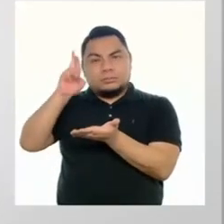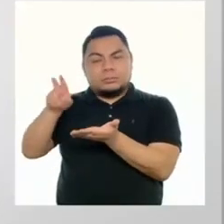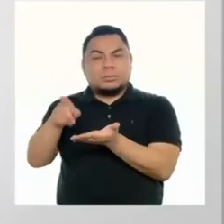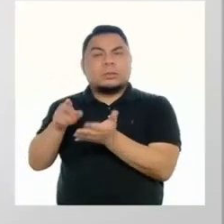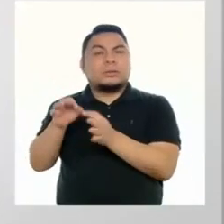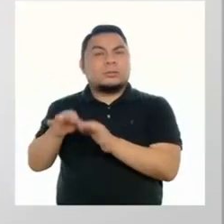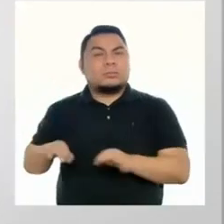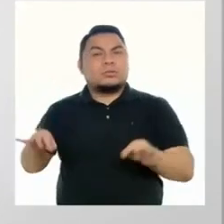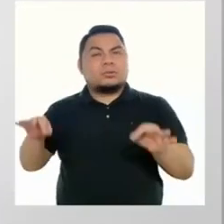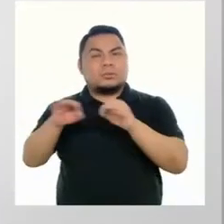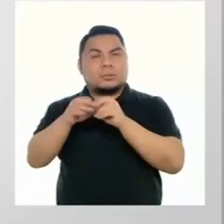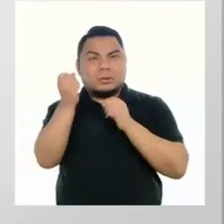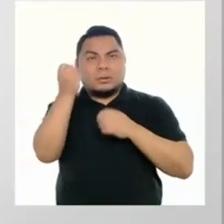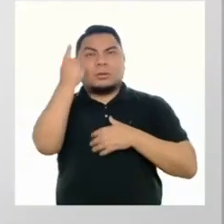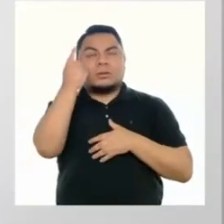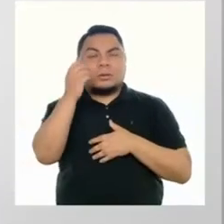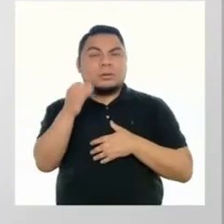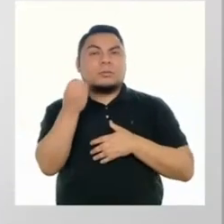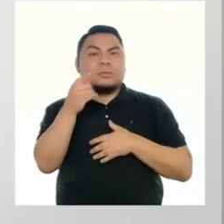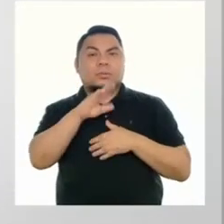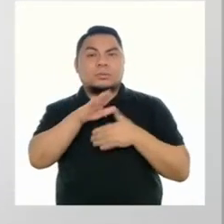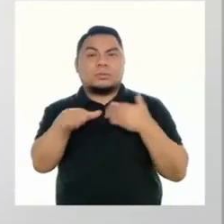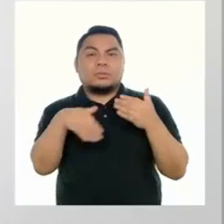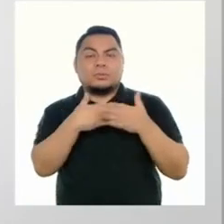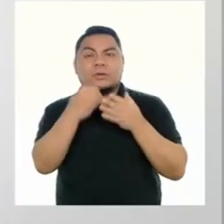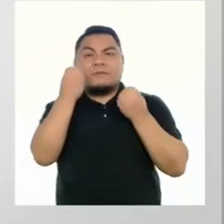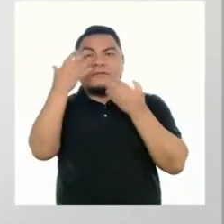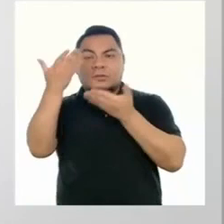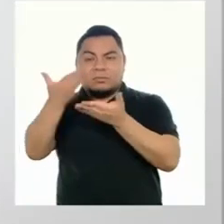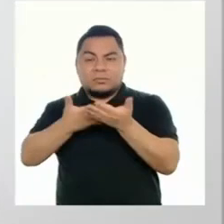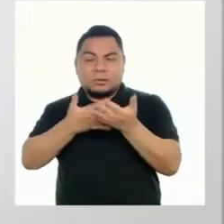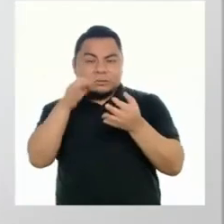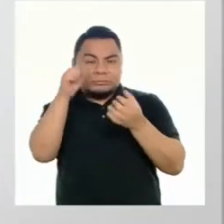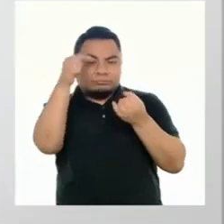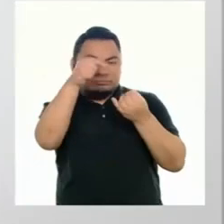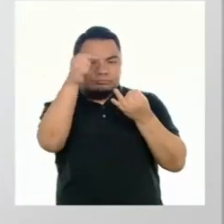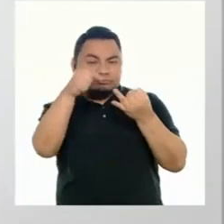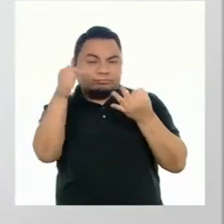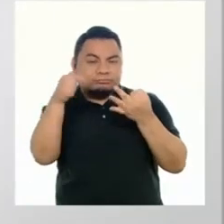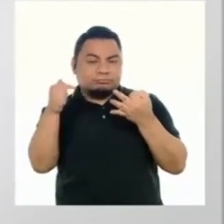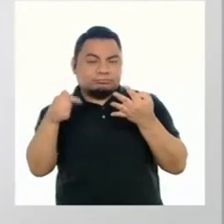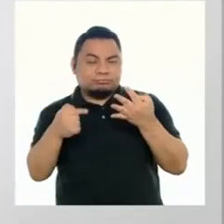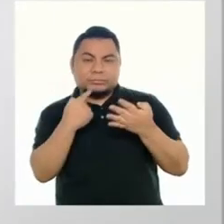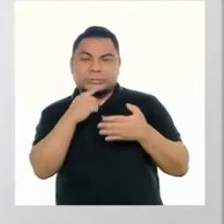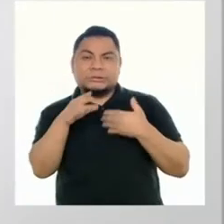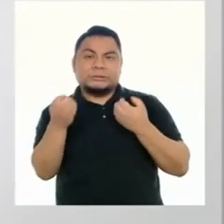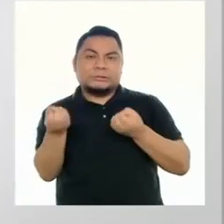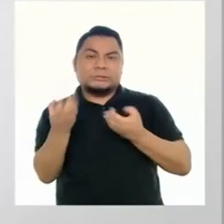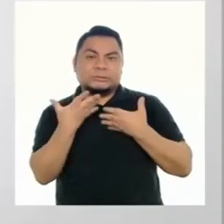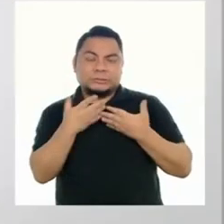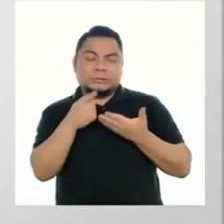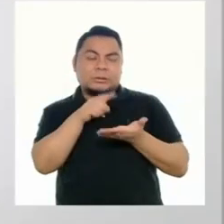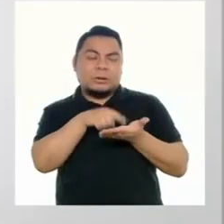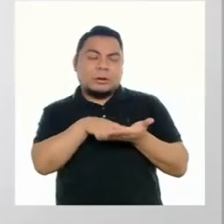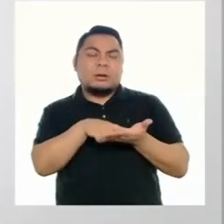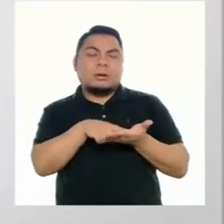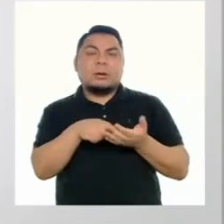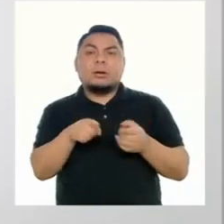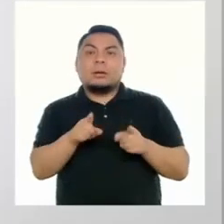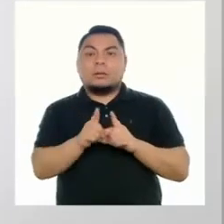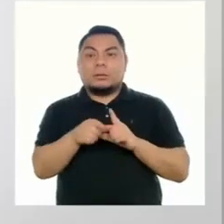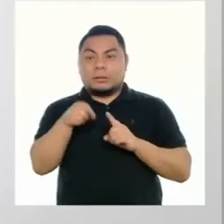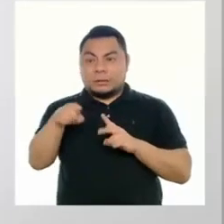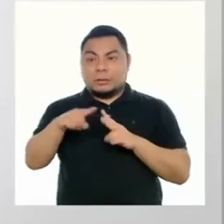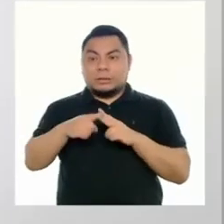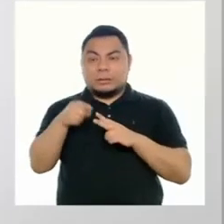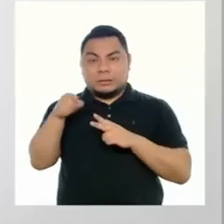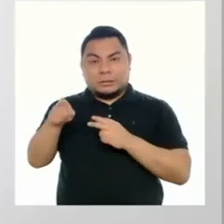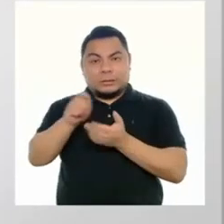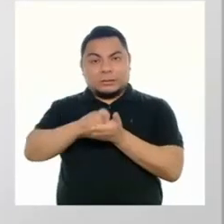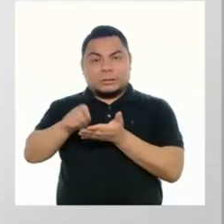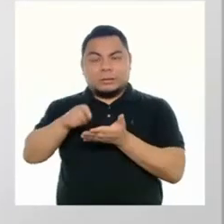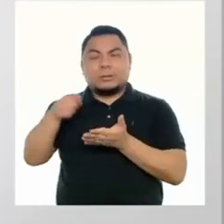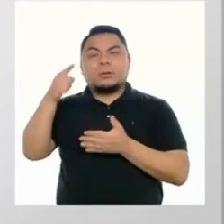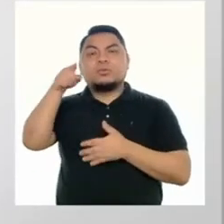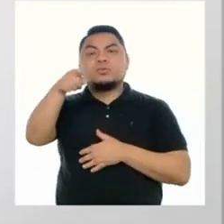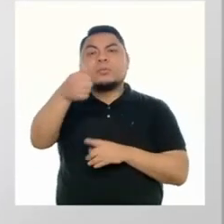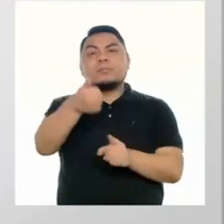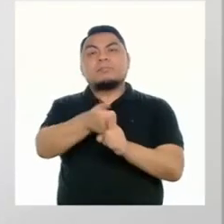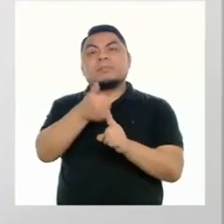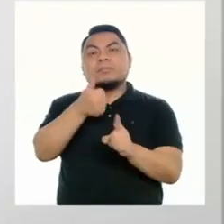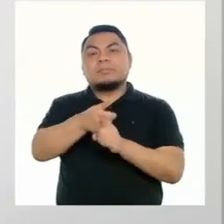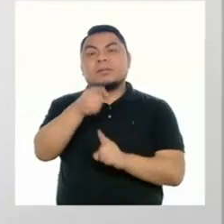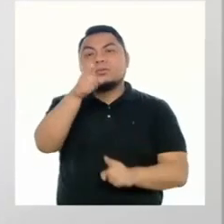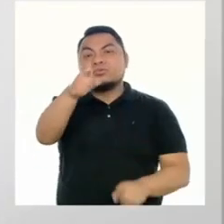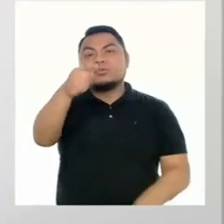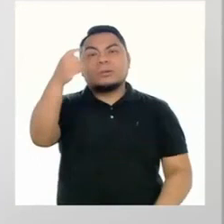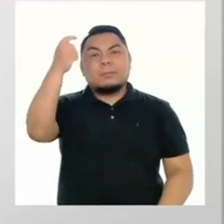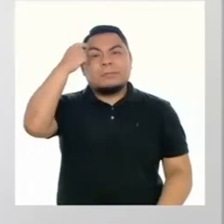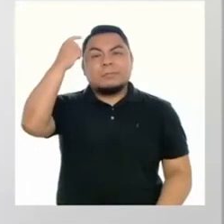importante porque no solo decodificamos la información explícita que se nos brinda, sino que a partir de ella generamos conclusiones